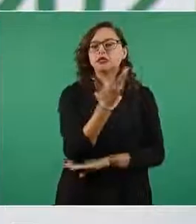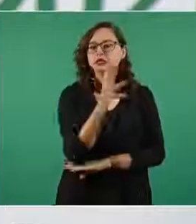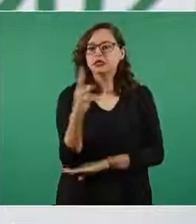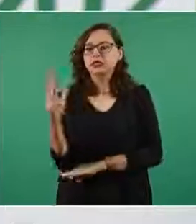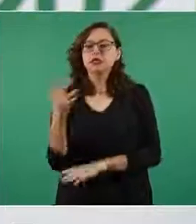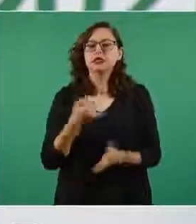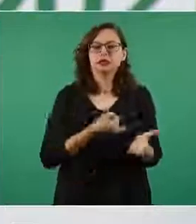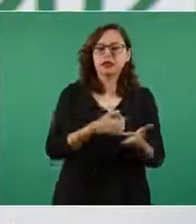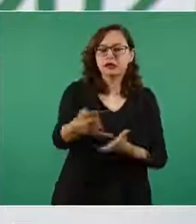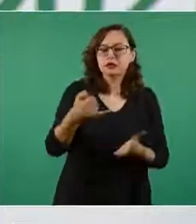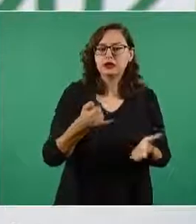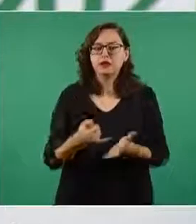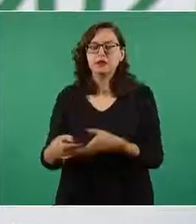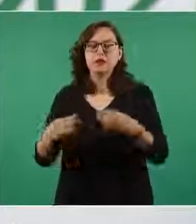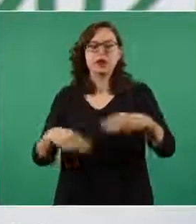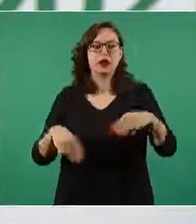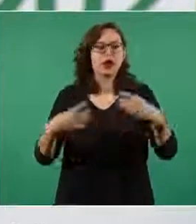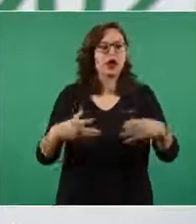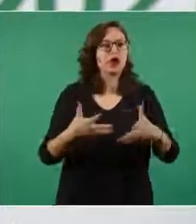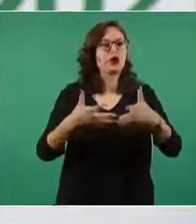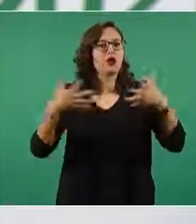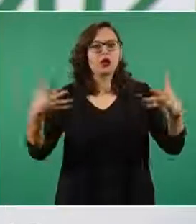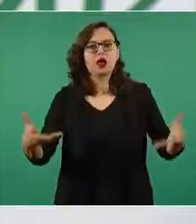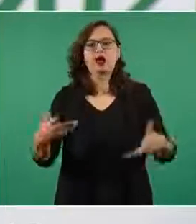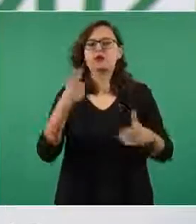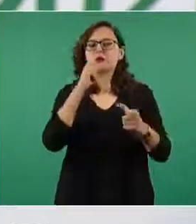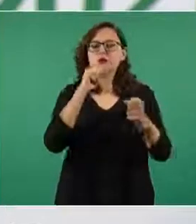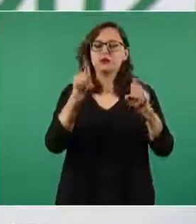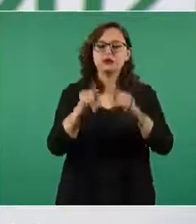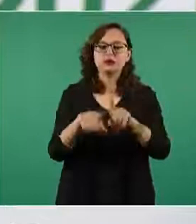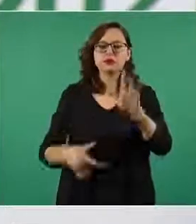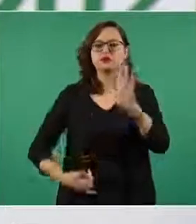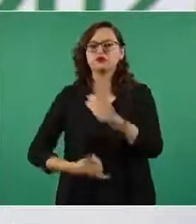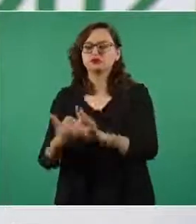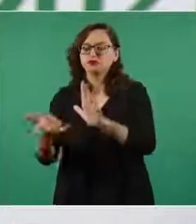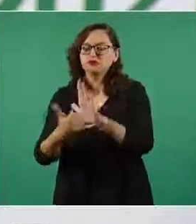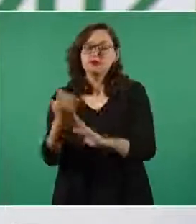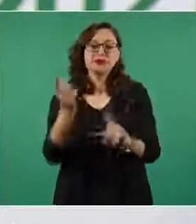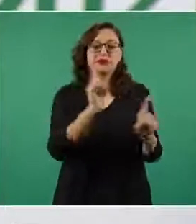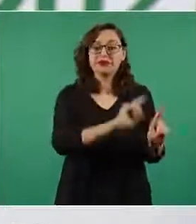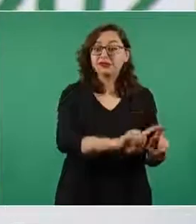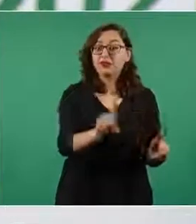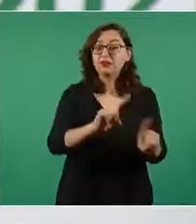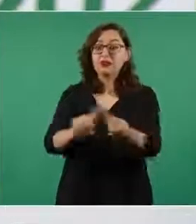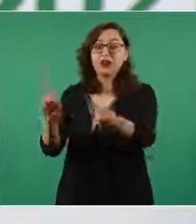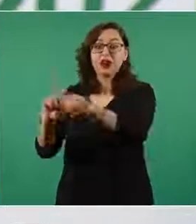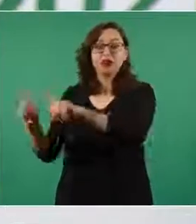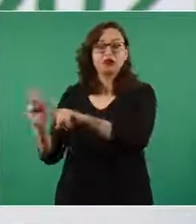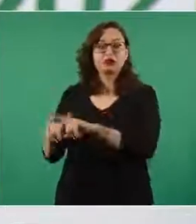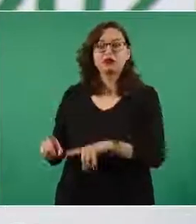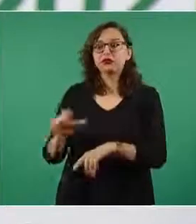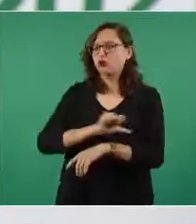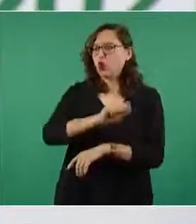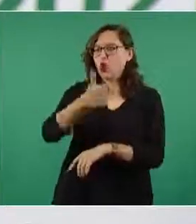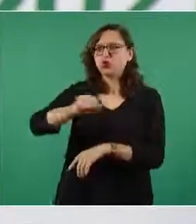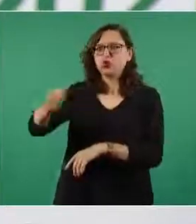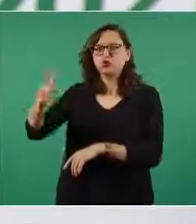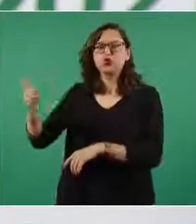en obras militares en operación de conducción de vehículos de combustible entre otros muchos